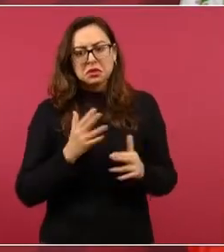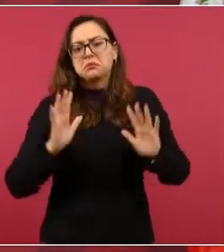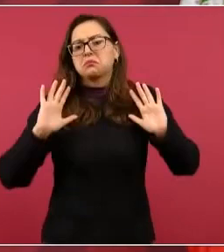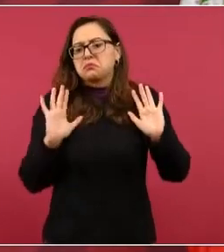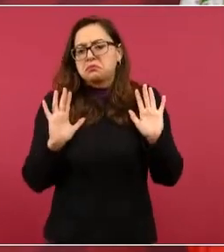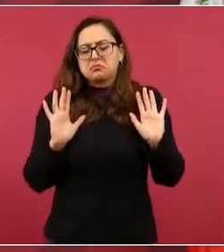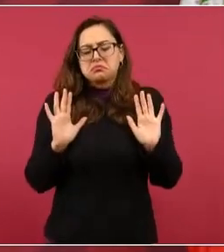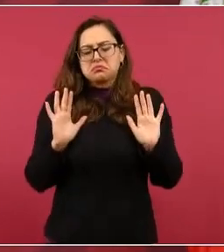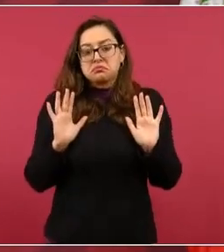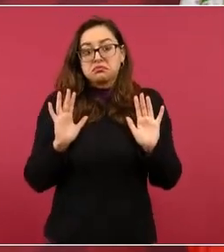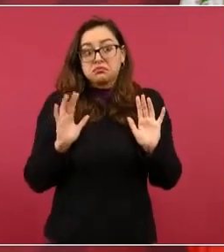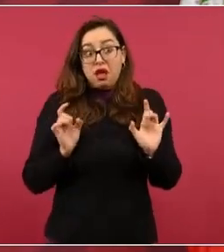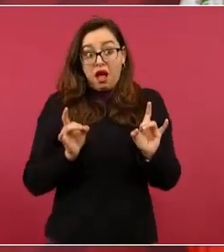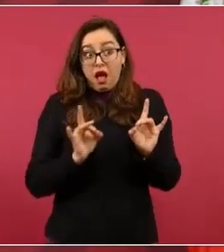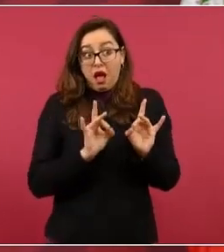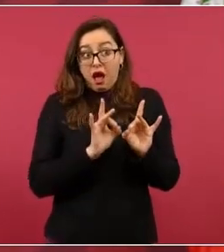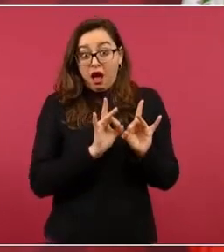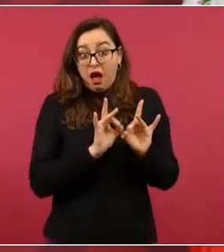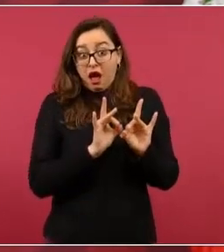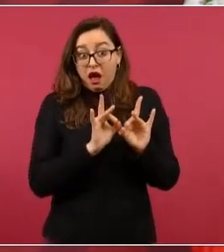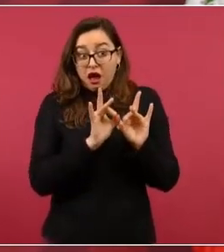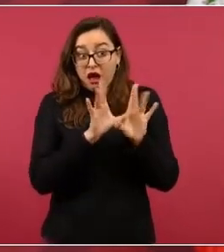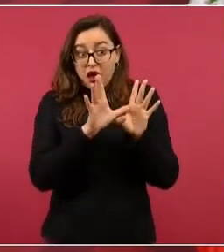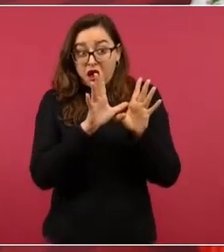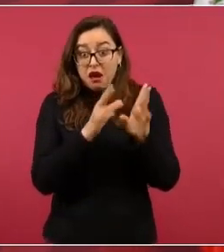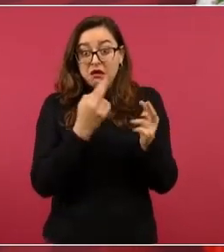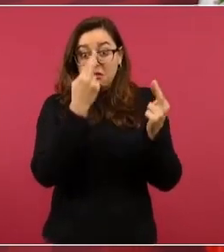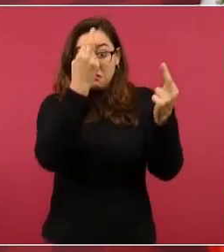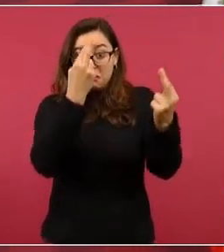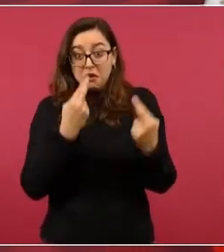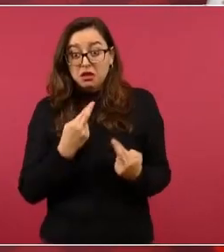respetan al pueblo de México.